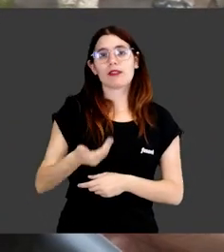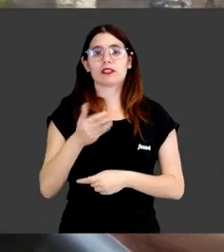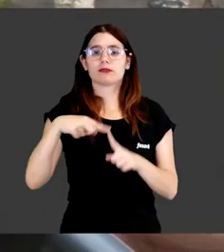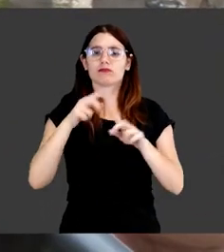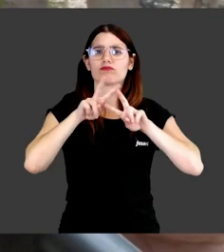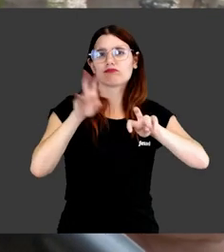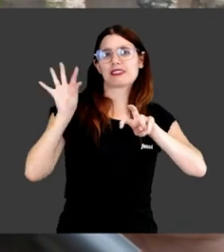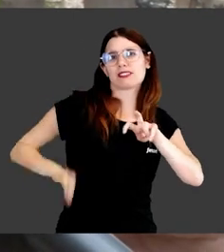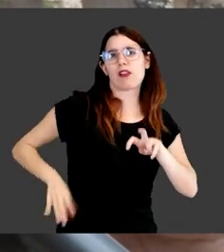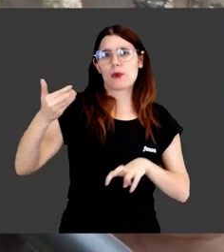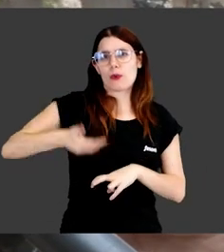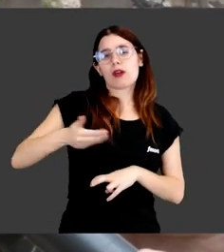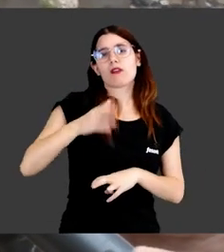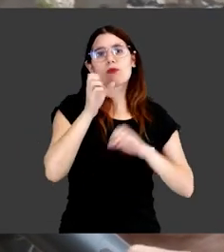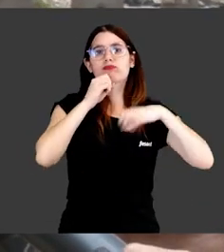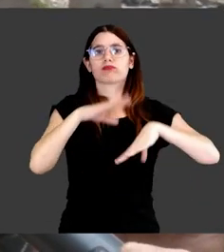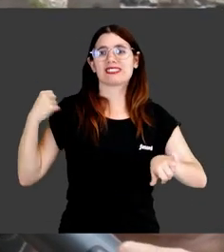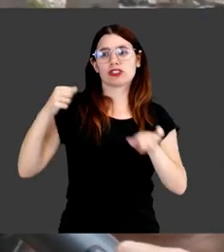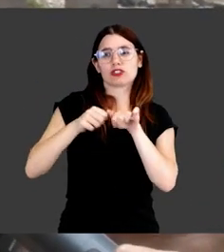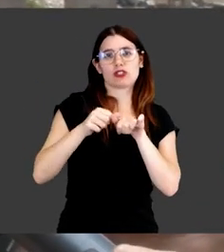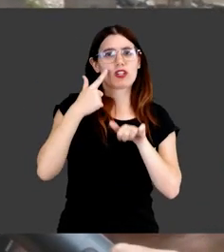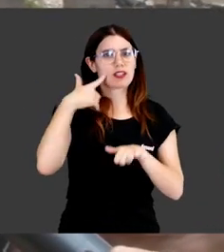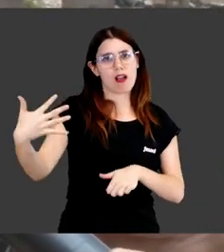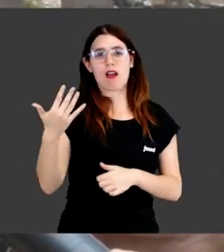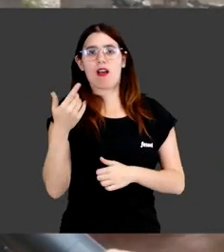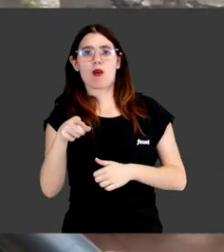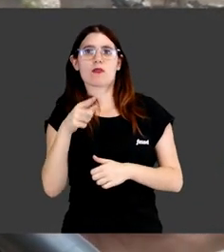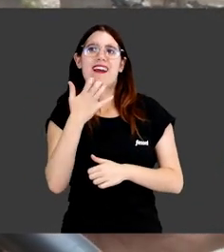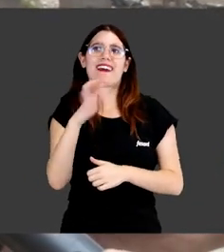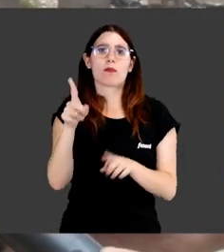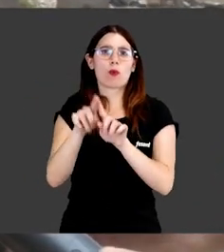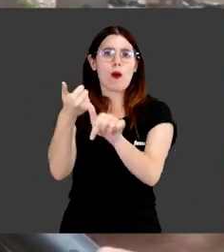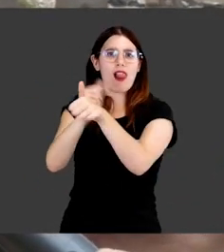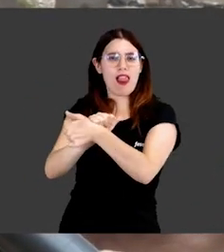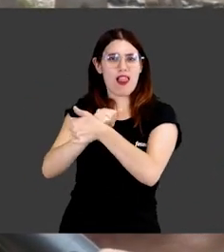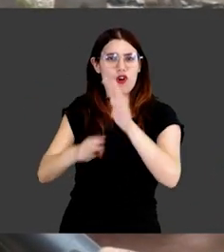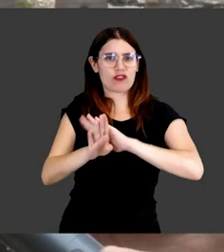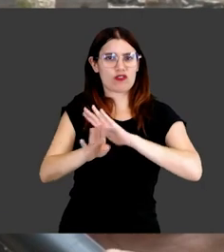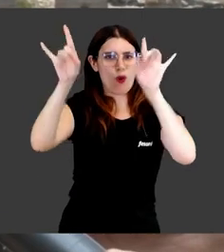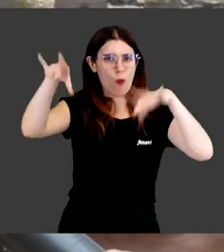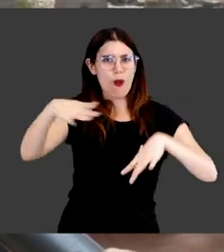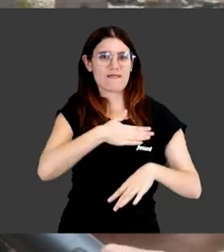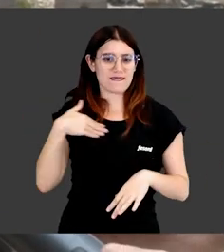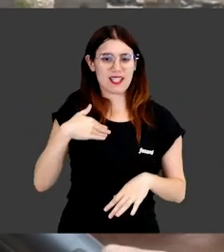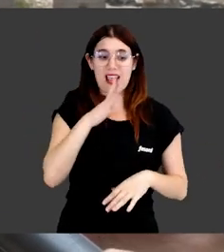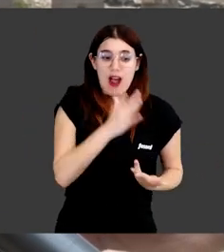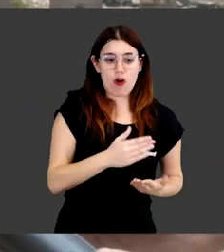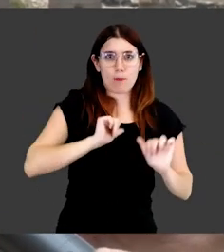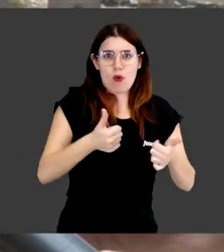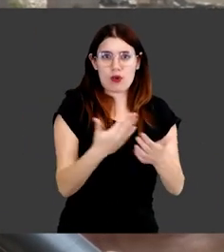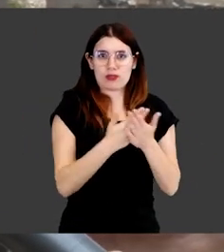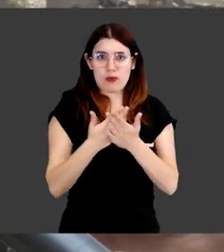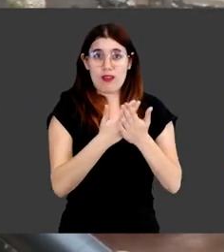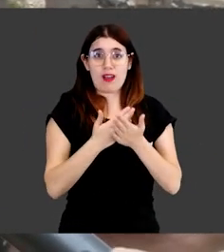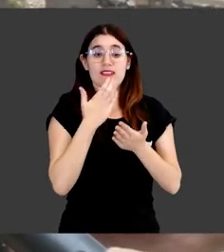a los grandes investigadores que hacen historia y que son un ejemplo a seguir por las pequeñas que están ahora y comiencen a